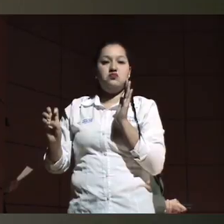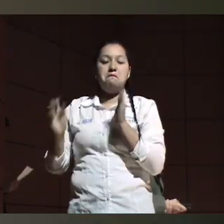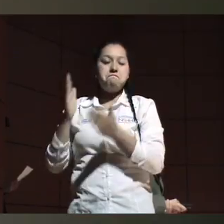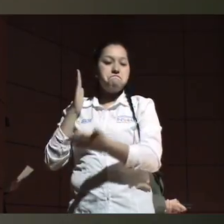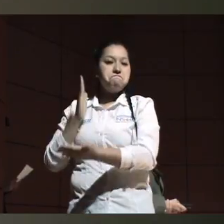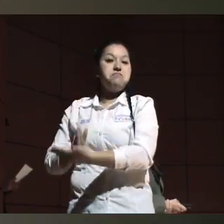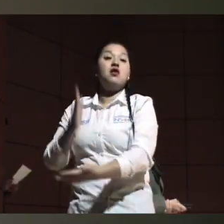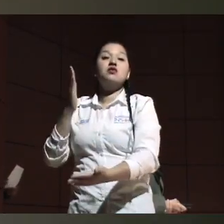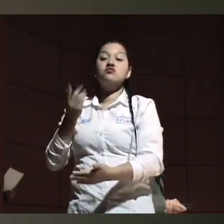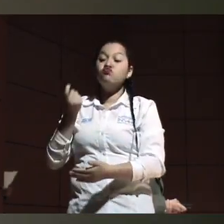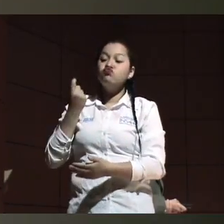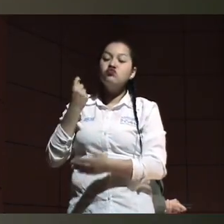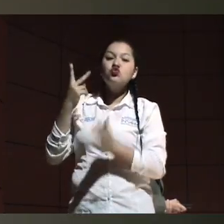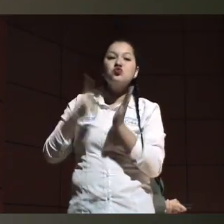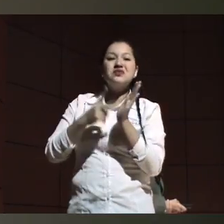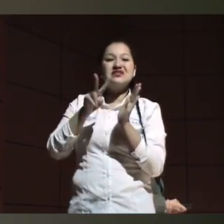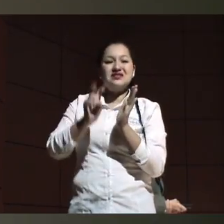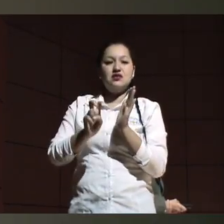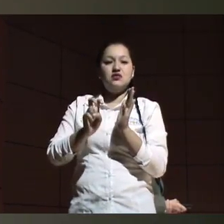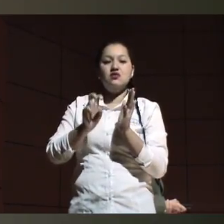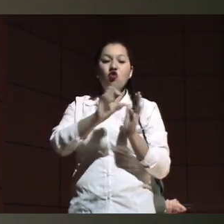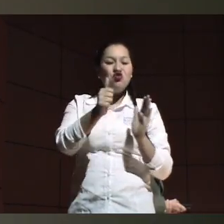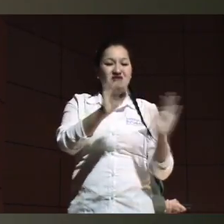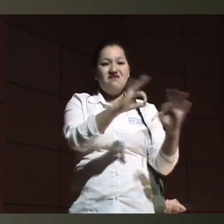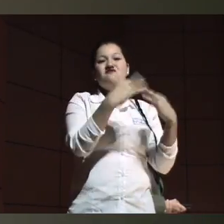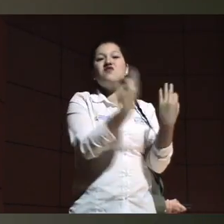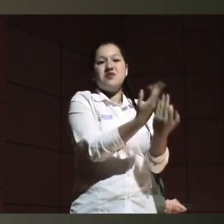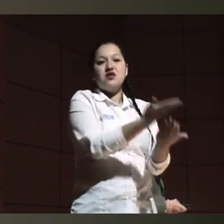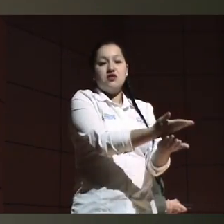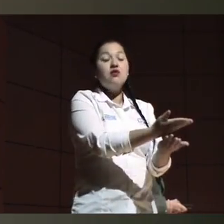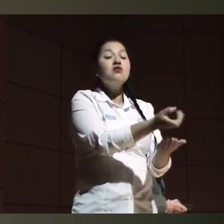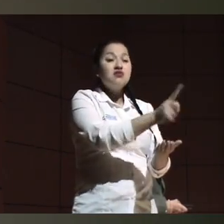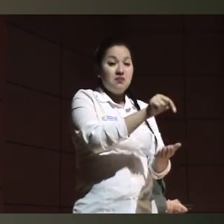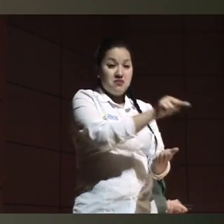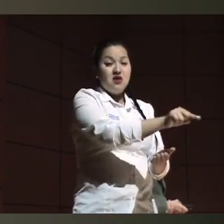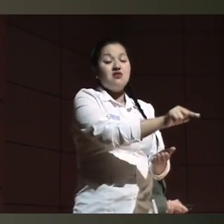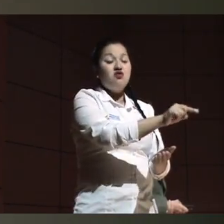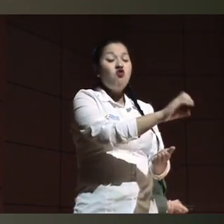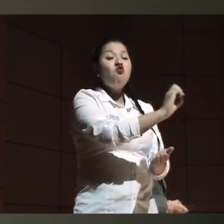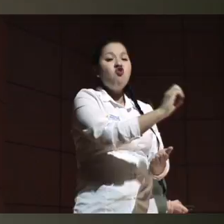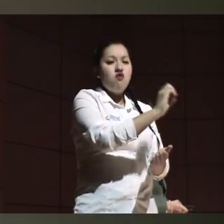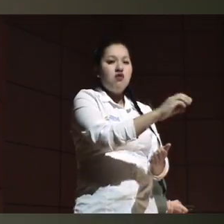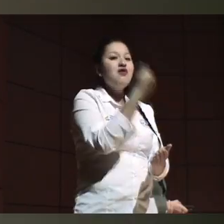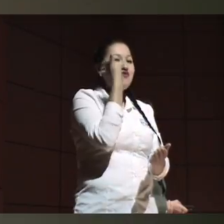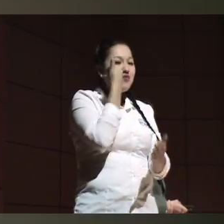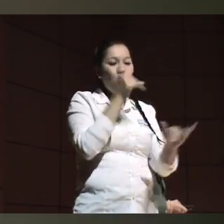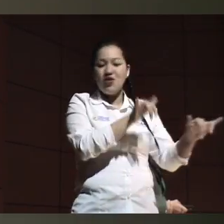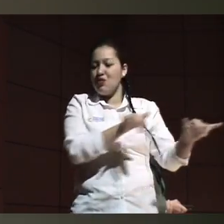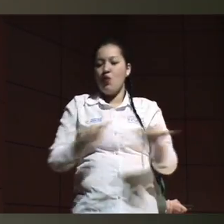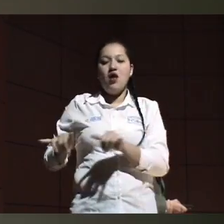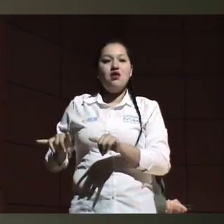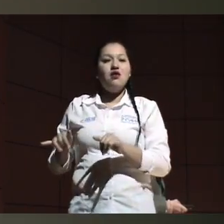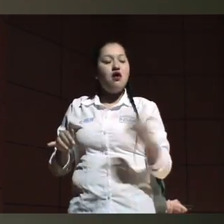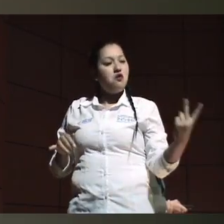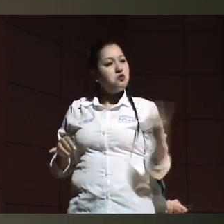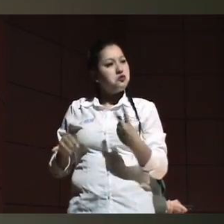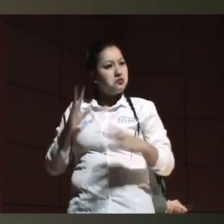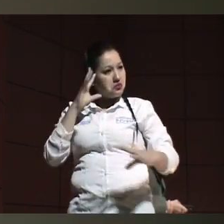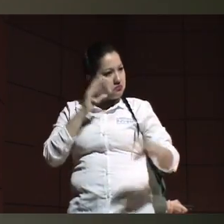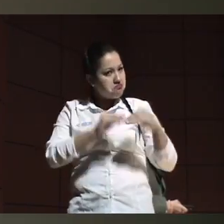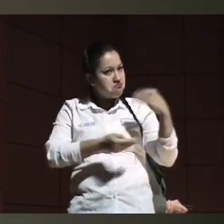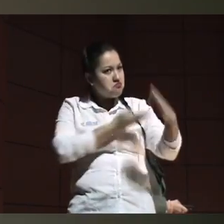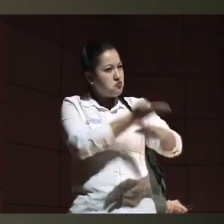nos encontramos con otra familia, con otro paciente que padecía la enfermedad y nació la idea de crear una asociación